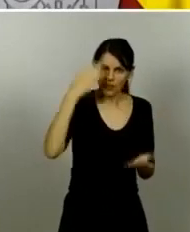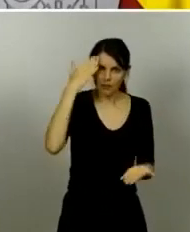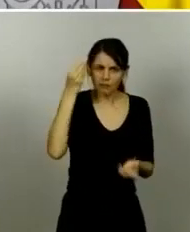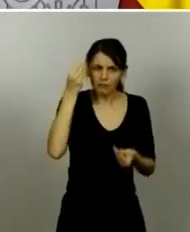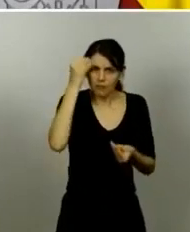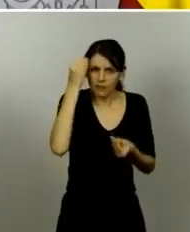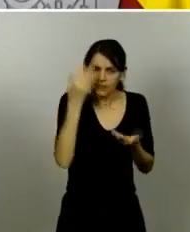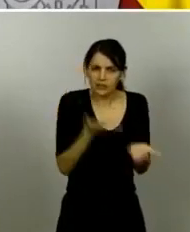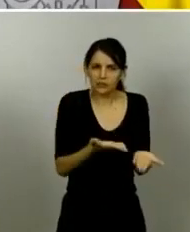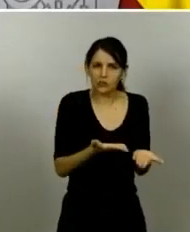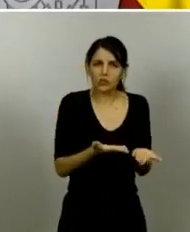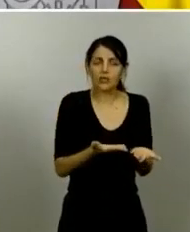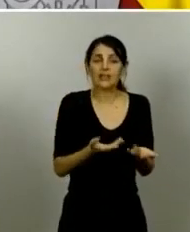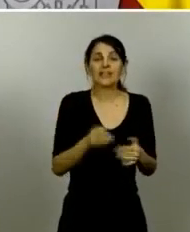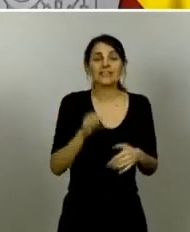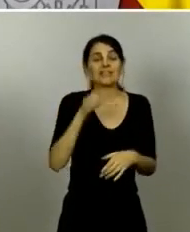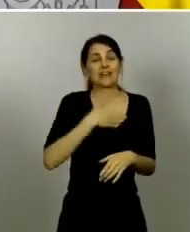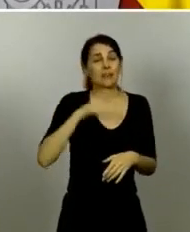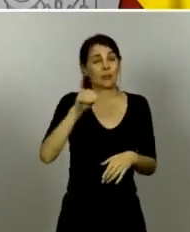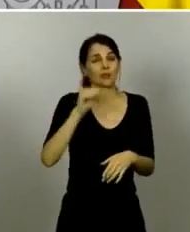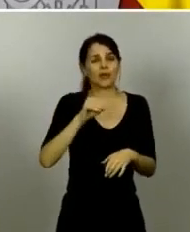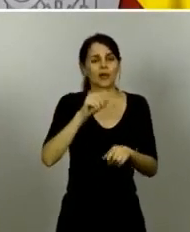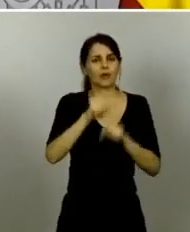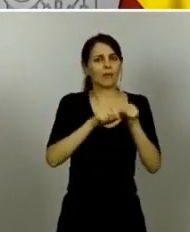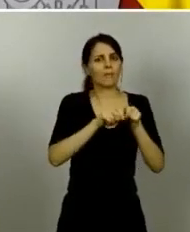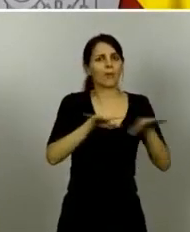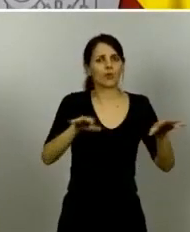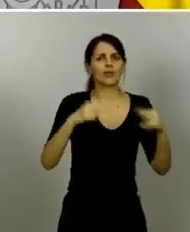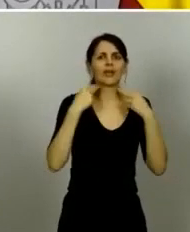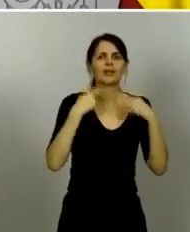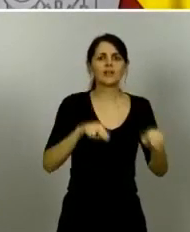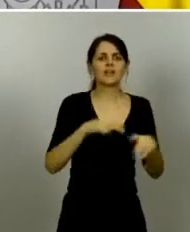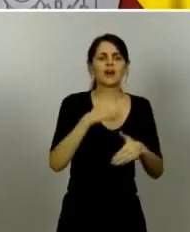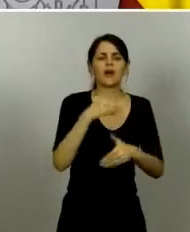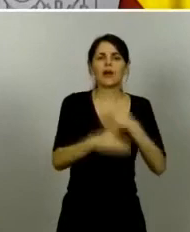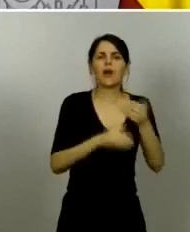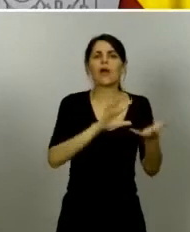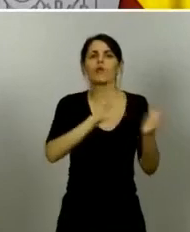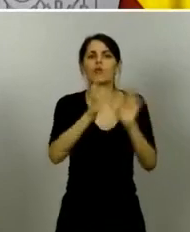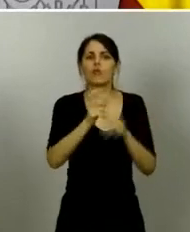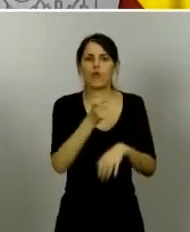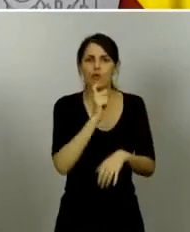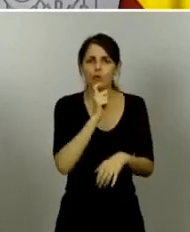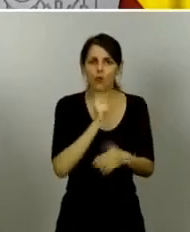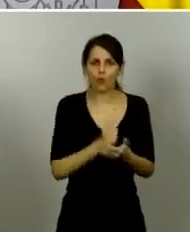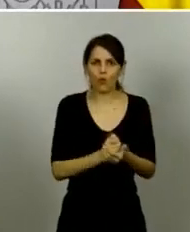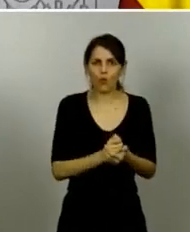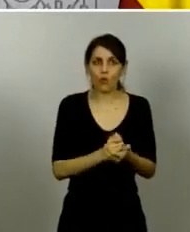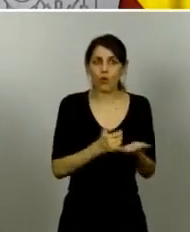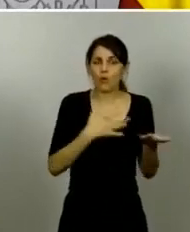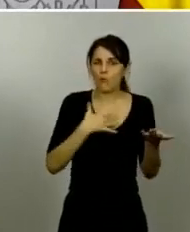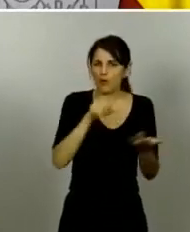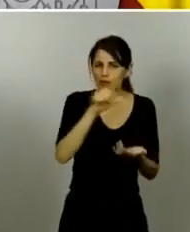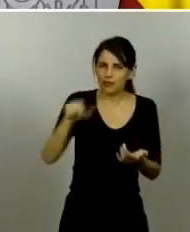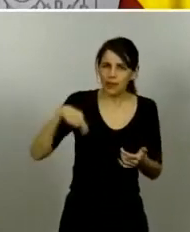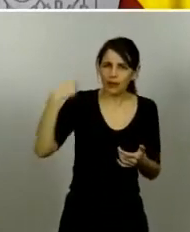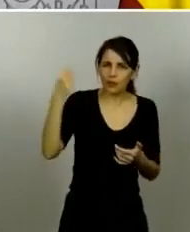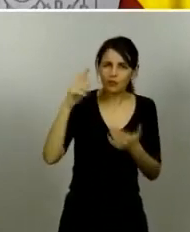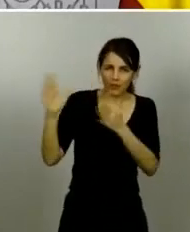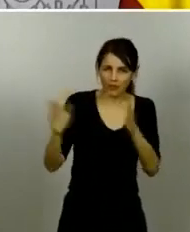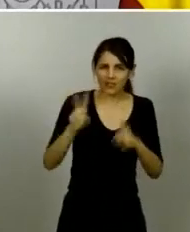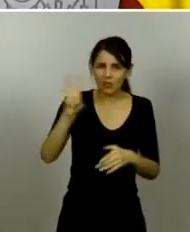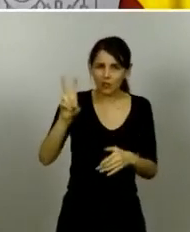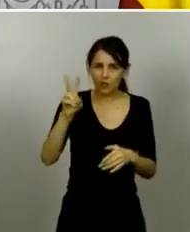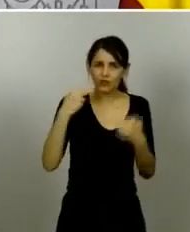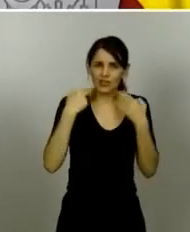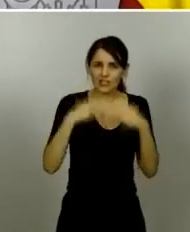evolucionando este brote? Los datos indican que probablemente podrá pasar a la fase 2 dentro de una semana tienen más detalles sobre su